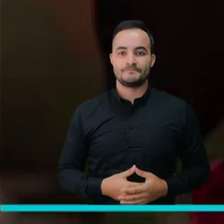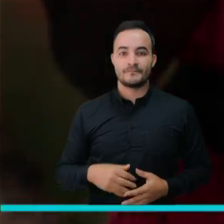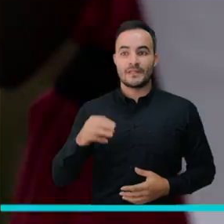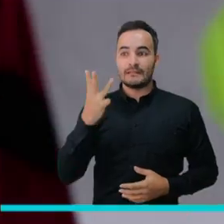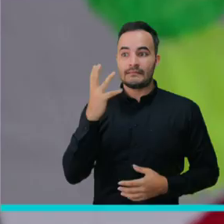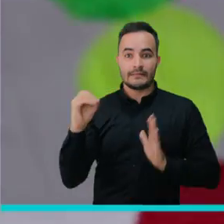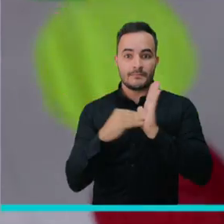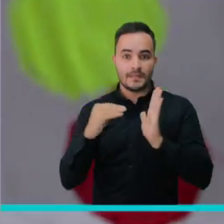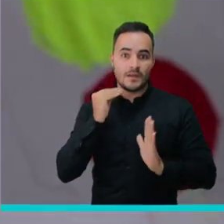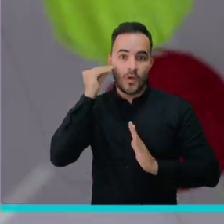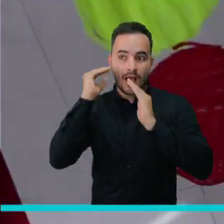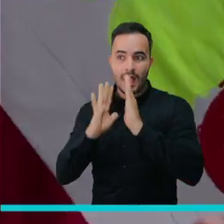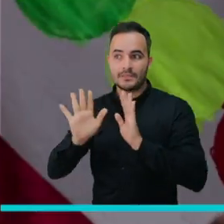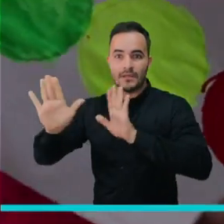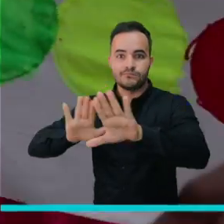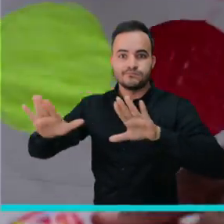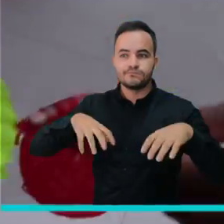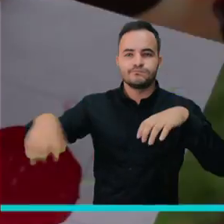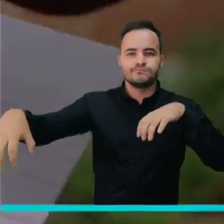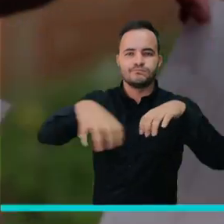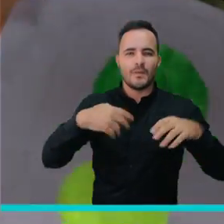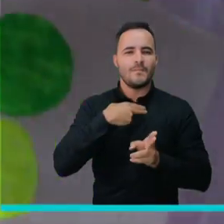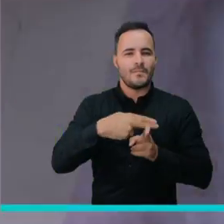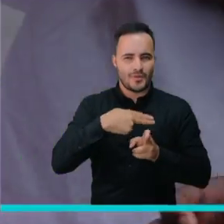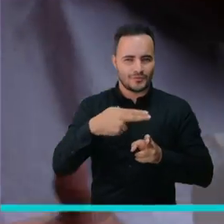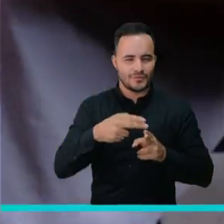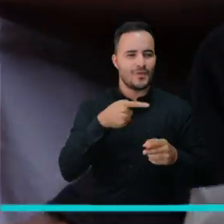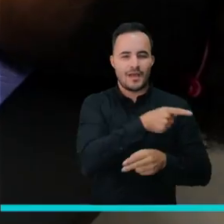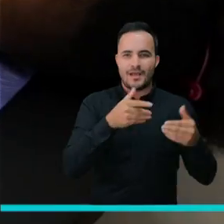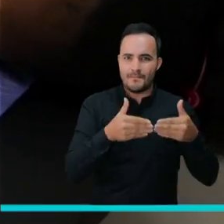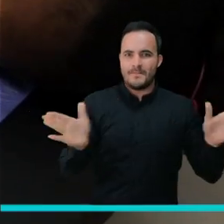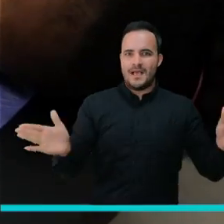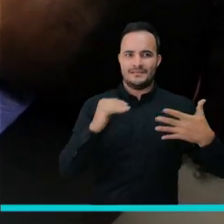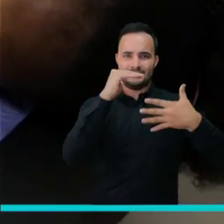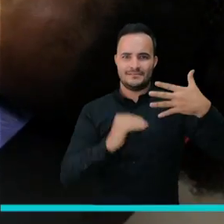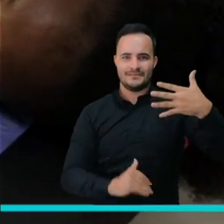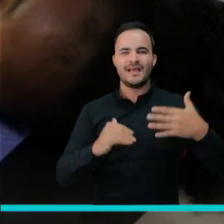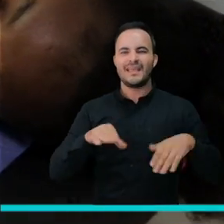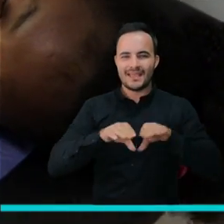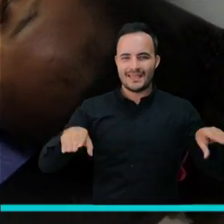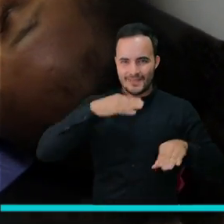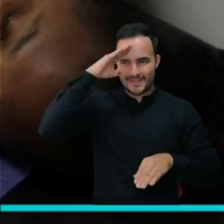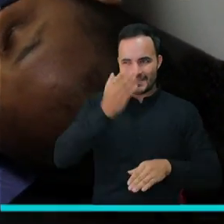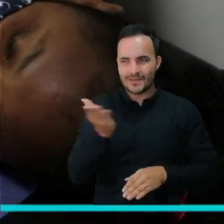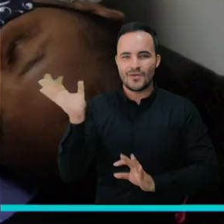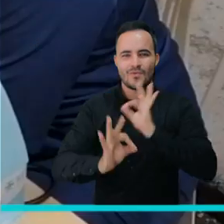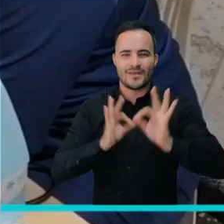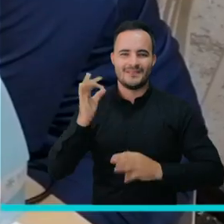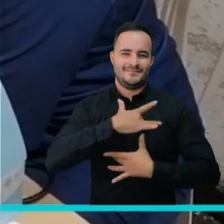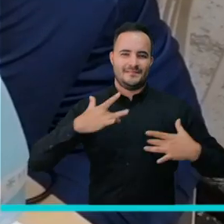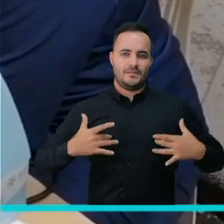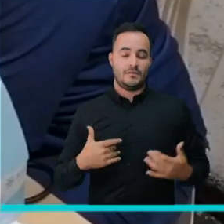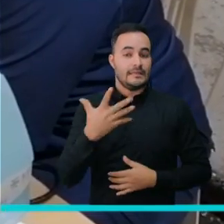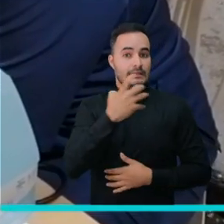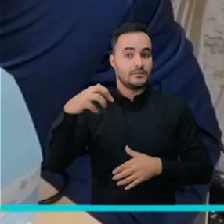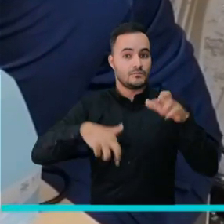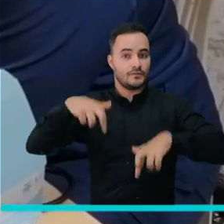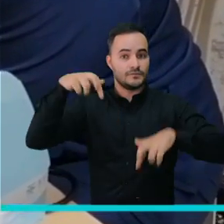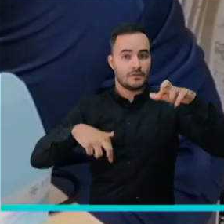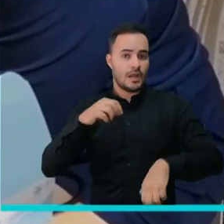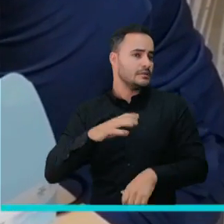30 mil familias de toda la ciudad se espera beneficiar con la ampliación de la cobertura de Medellín Necuida Salud. 500